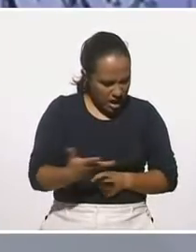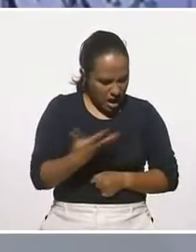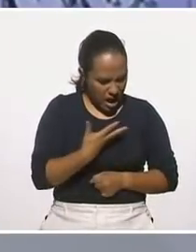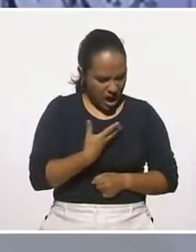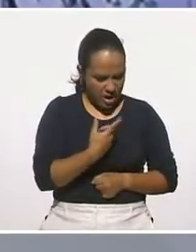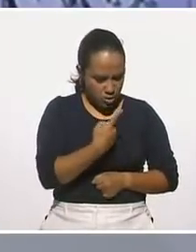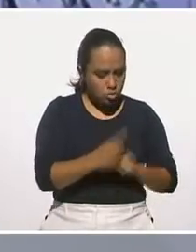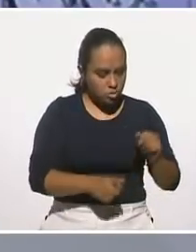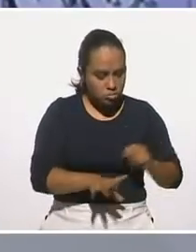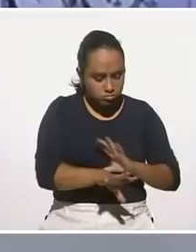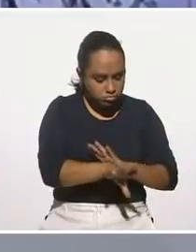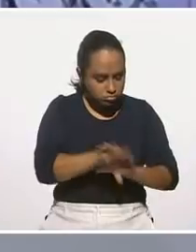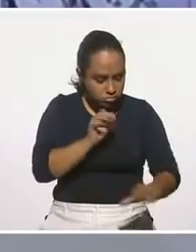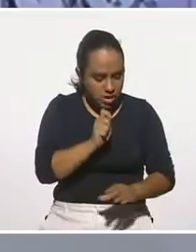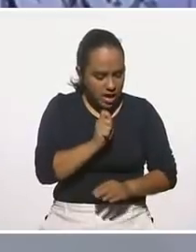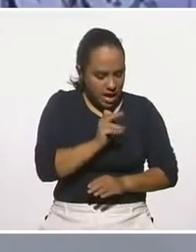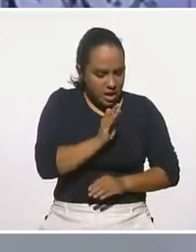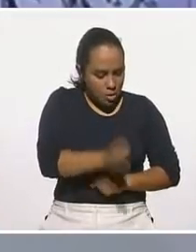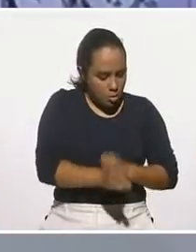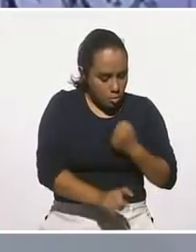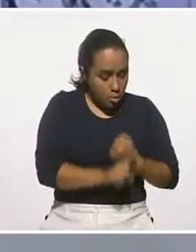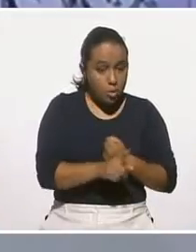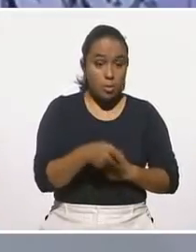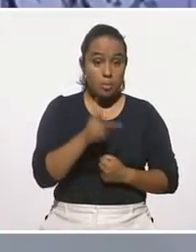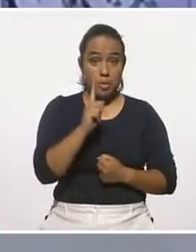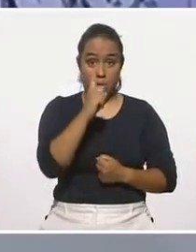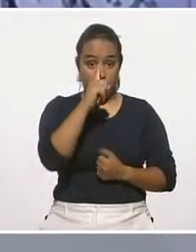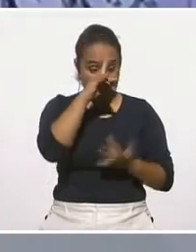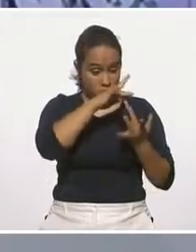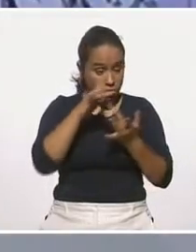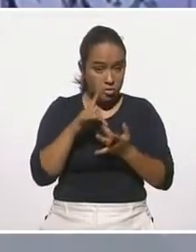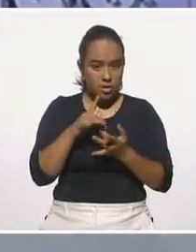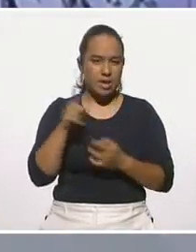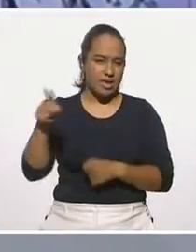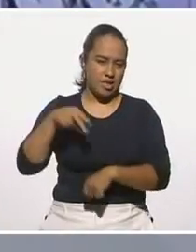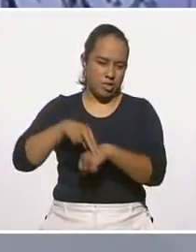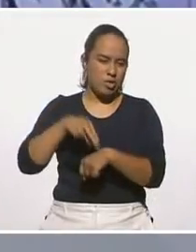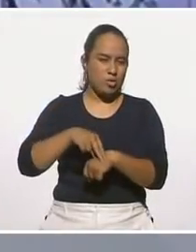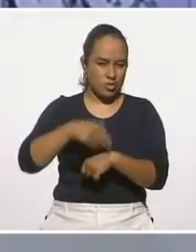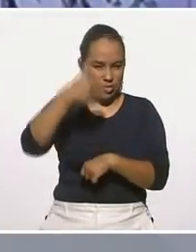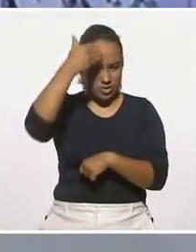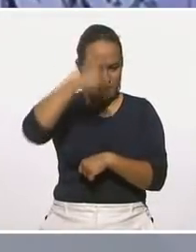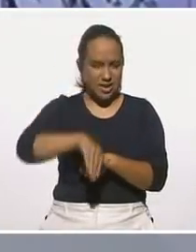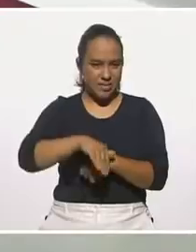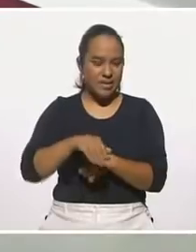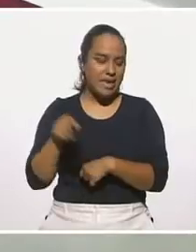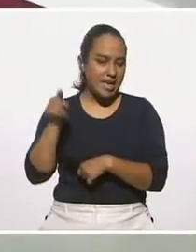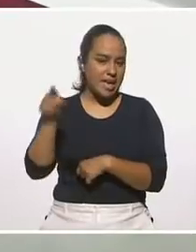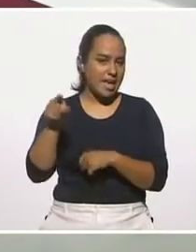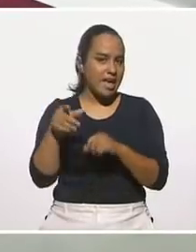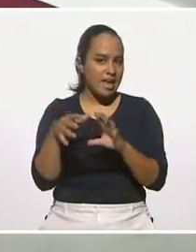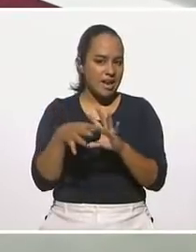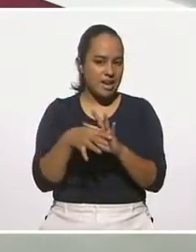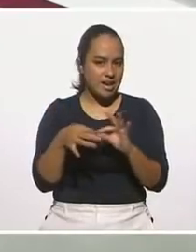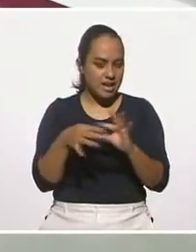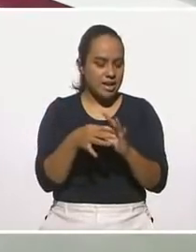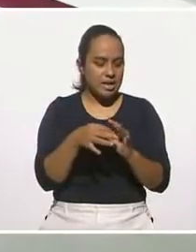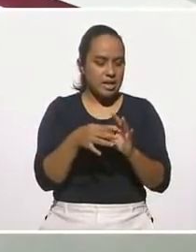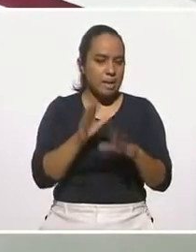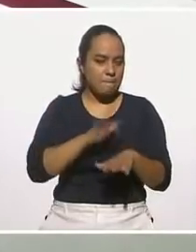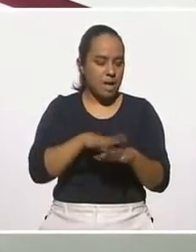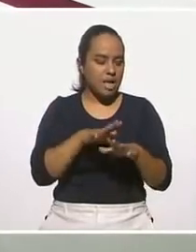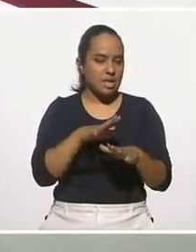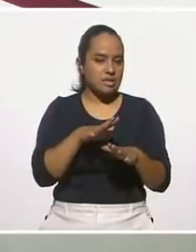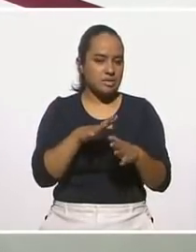resiliencia, pero como todo gen, yo considero, bueno, está el doctor aquí con nosotros que nos puede apoyar